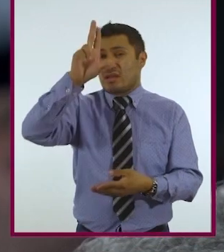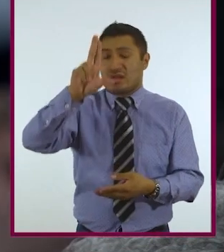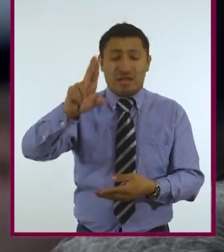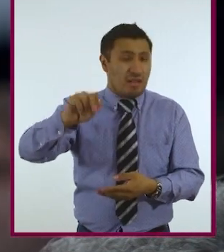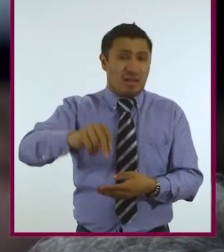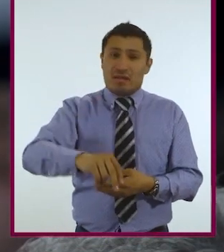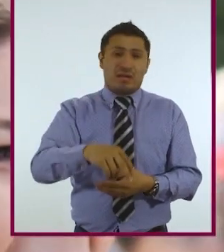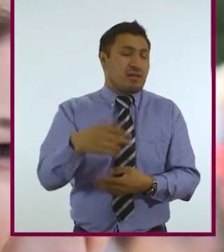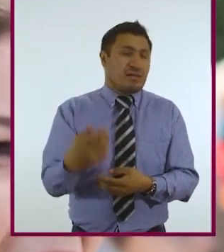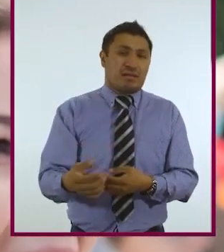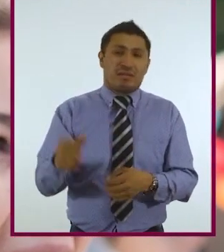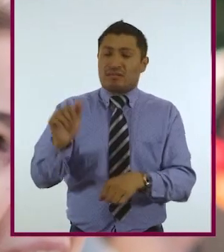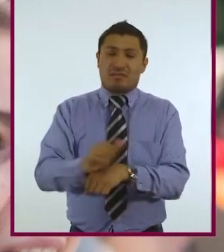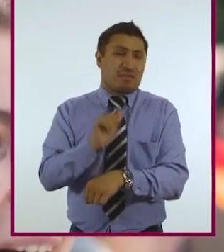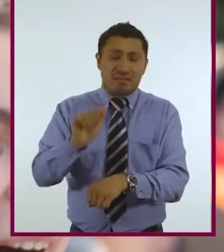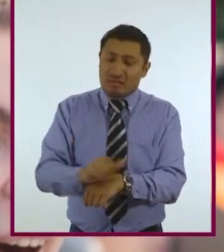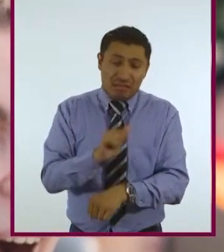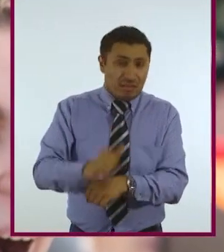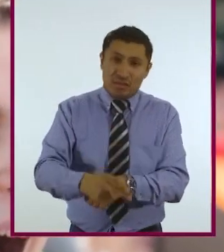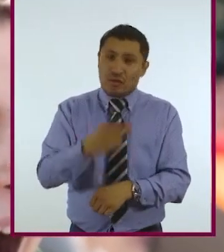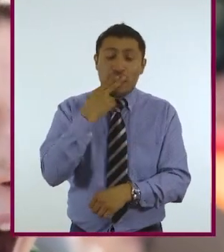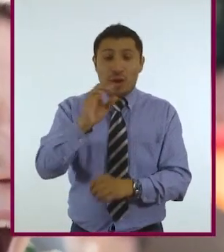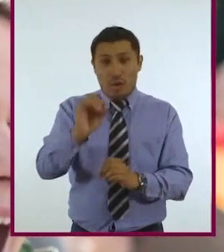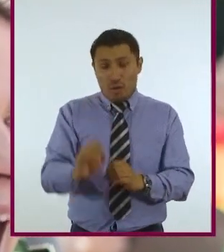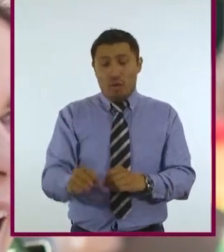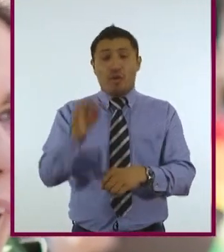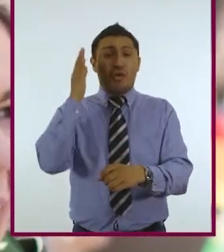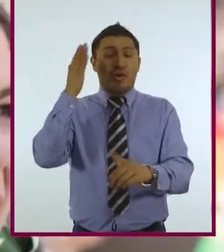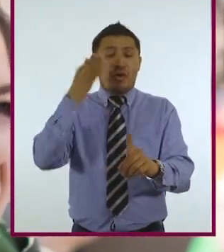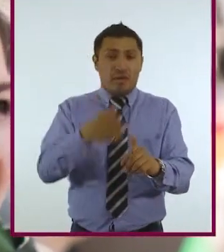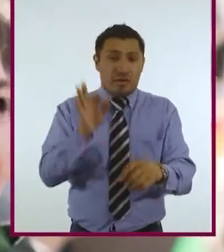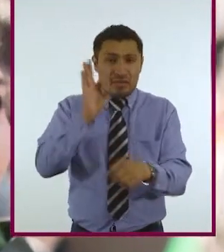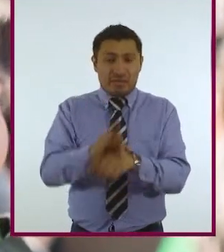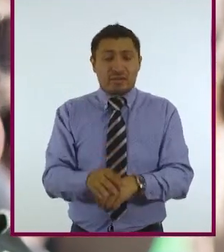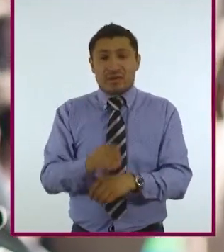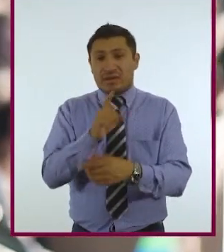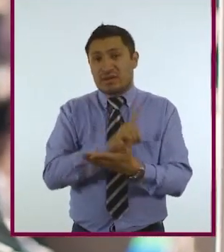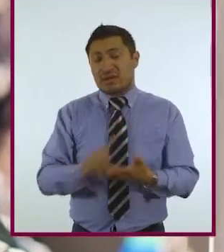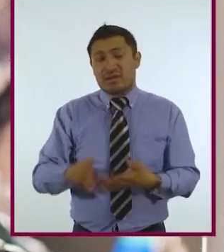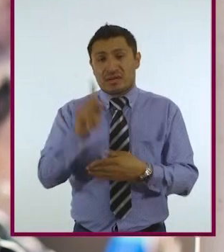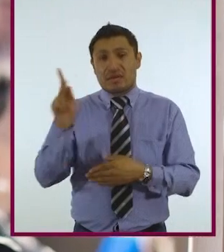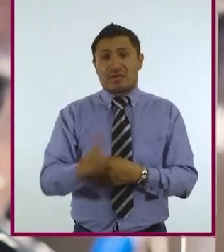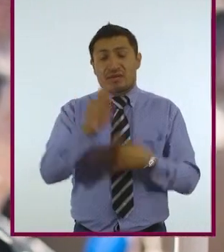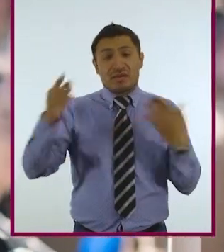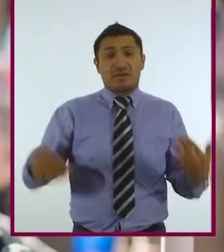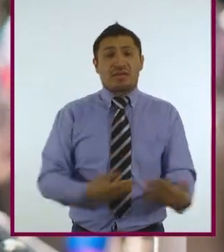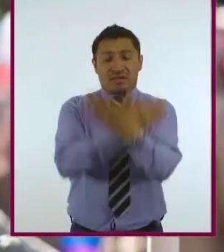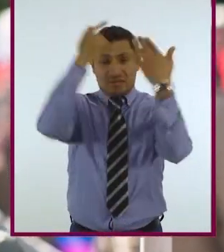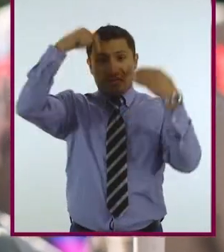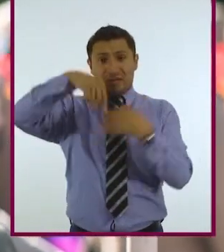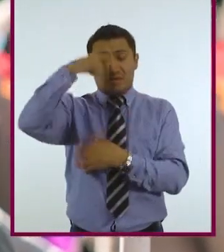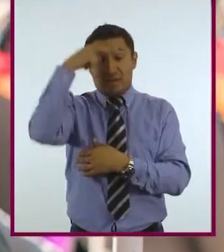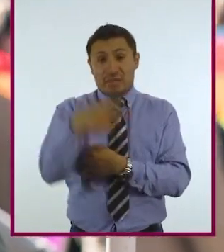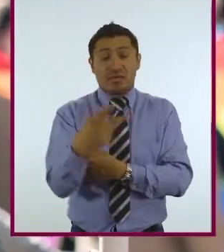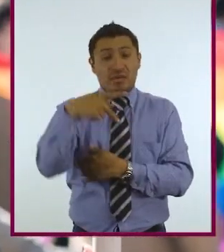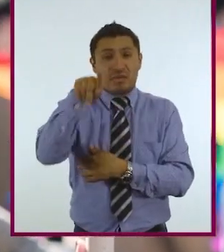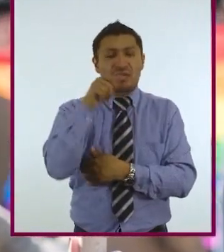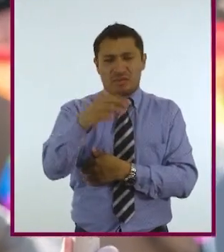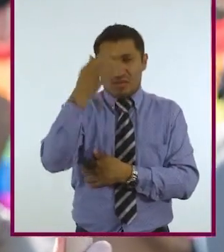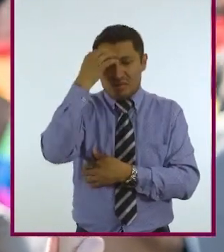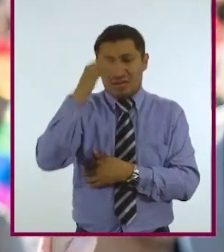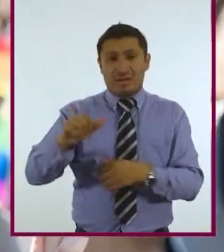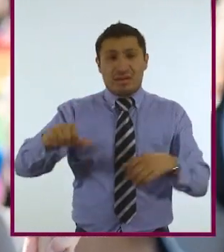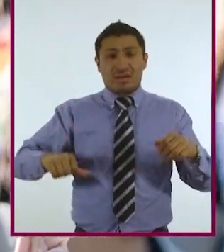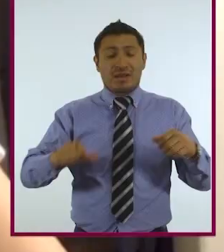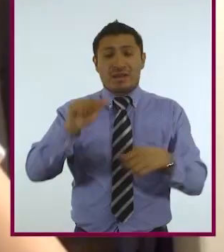priorizar el uso del automóvil o en pro de los derechos de nuestros pueblos originarios. ¿Pero has escuchado del activismo